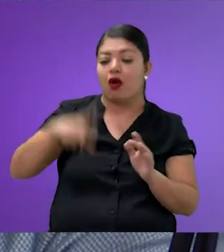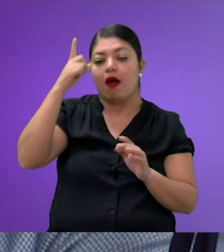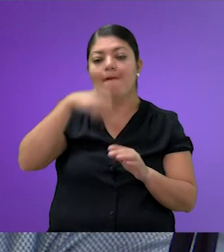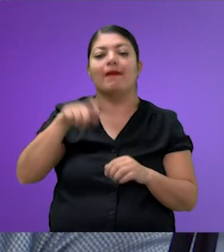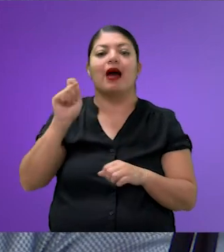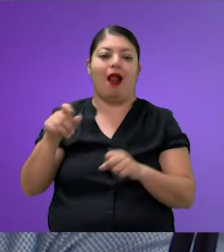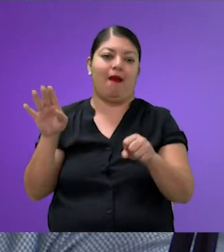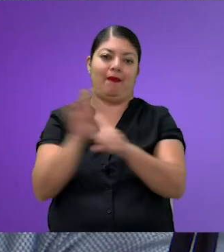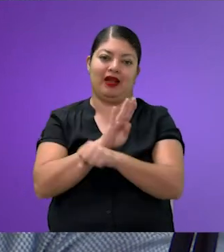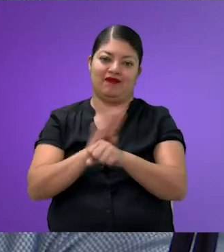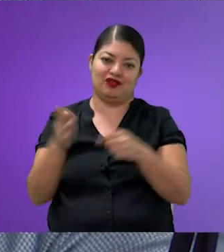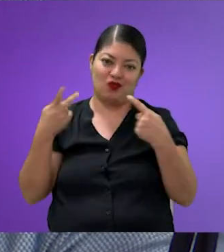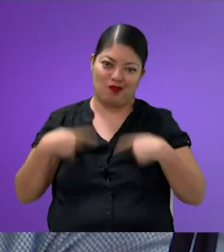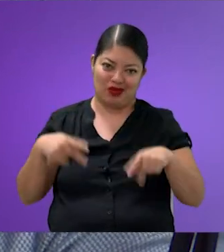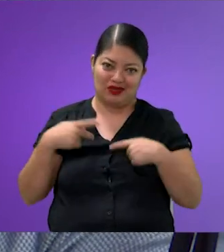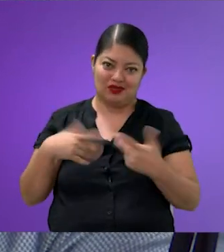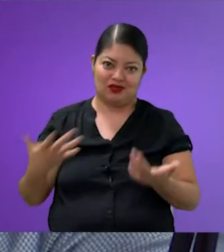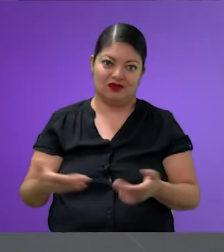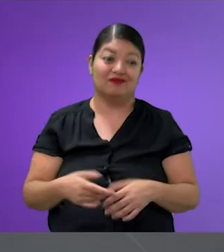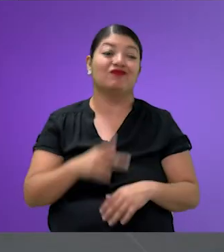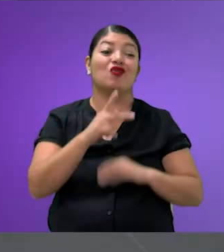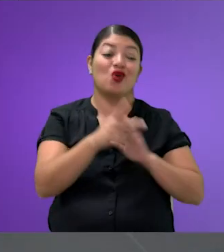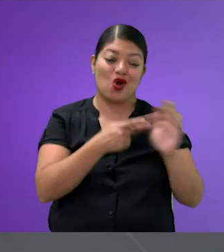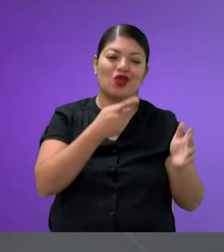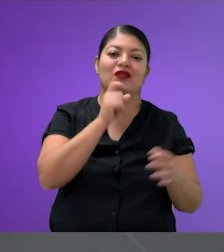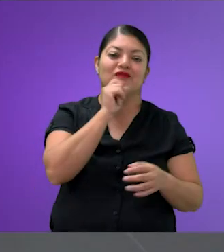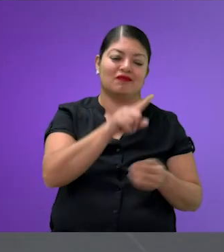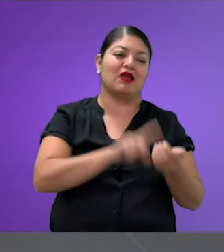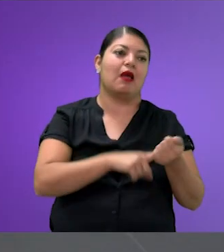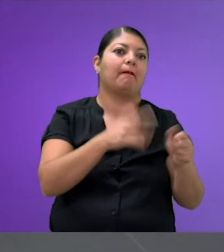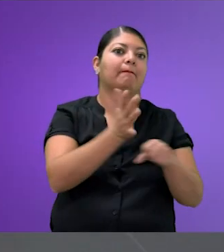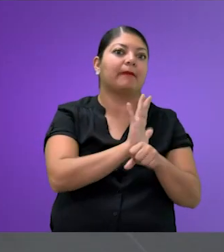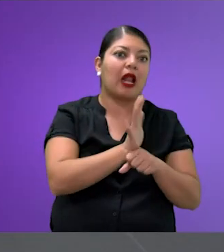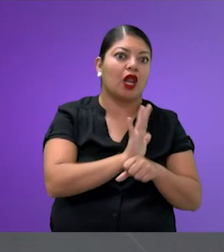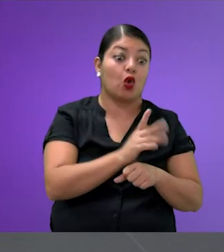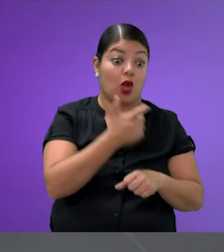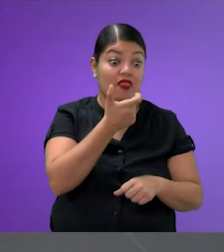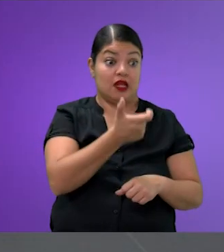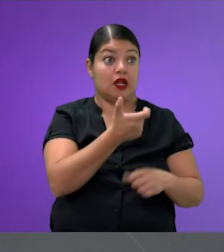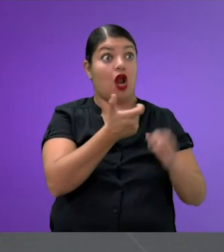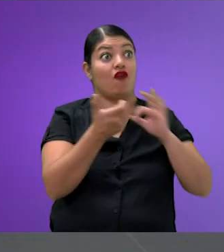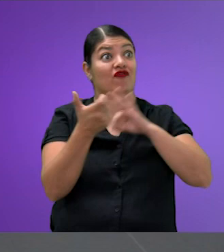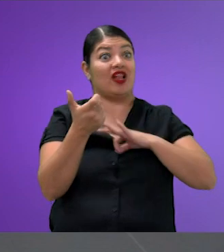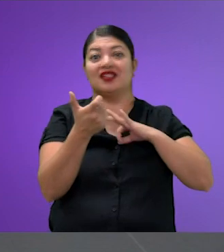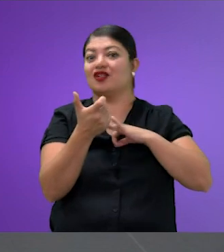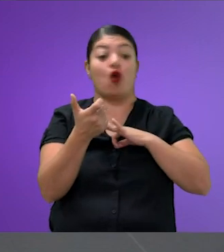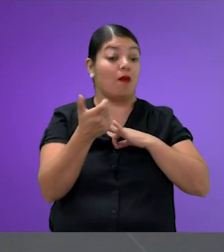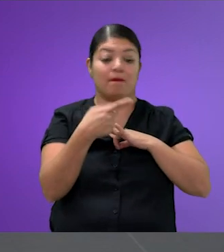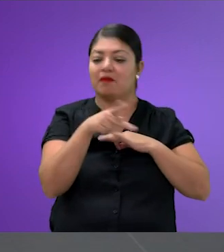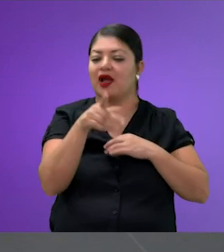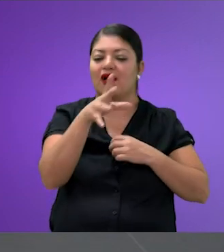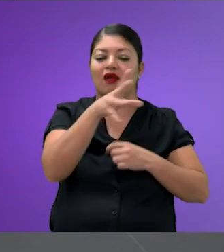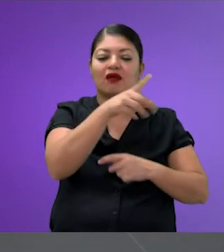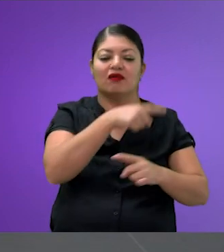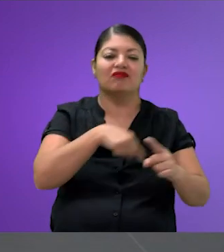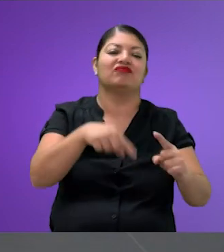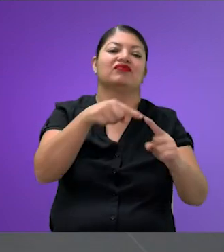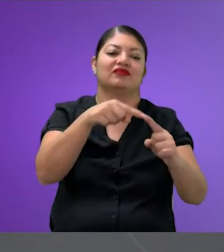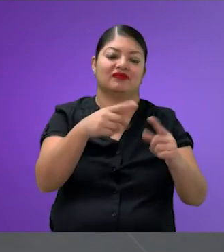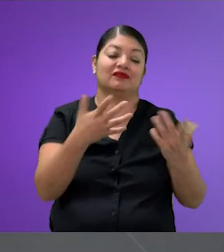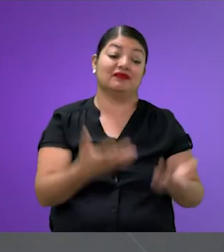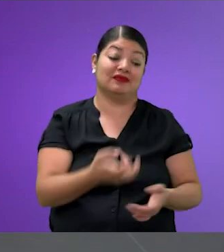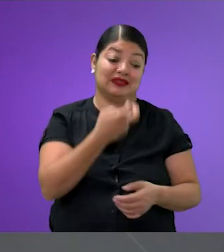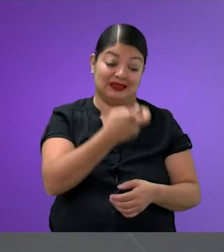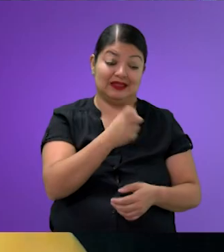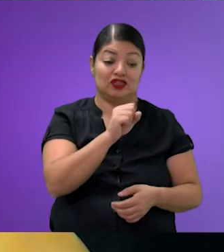beneficio del que cuida y del cuidador. Que volvemos a lo mismo de las películas, que el dinero no da la felicidad, pero todo lleva a lo mismo. Exactamente. Y pues hasta aquí